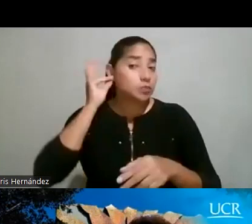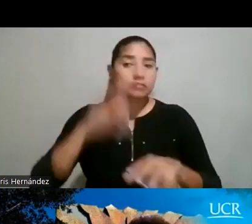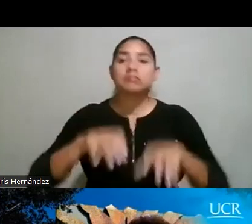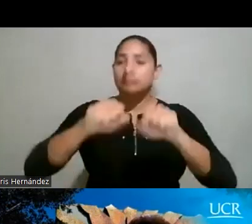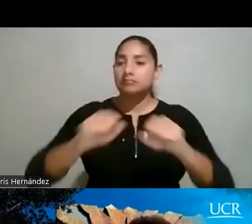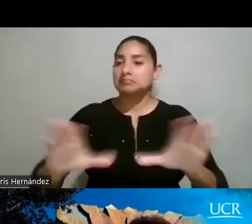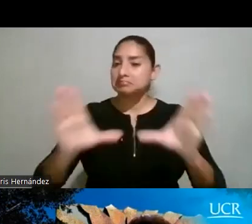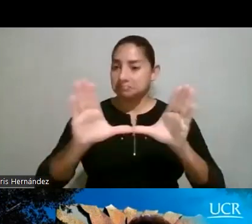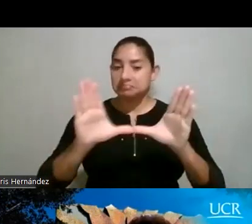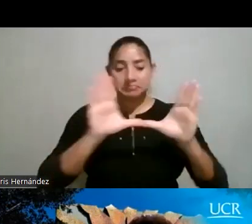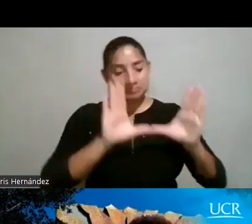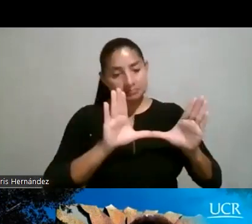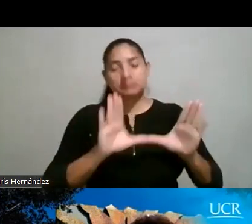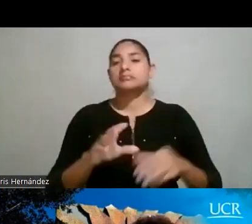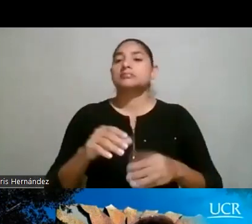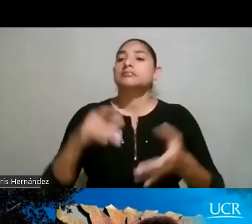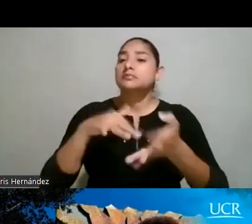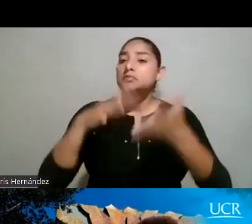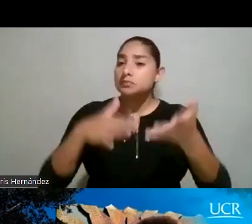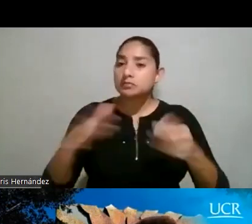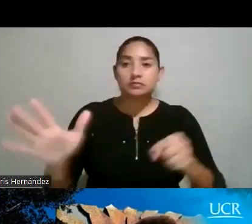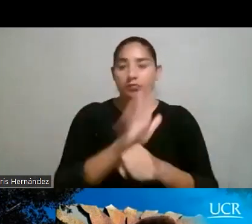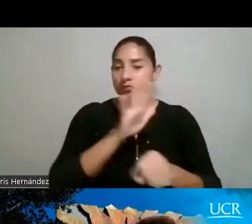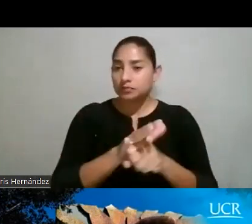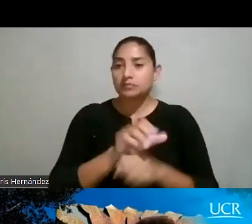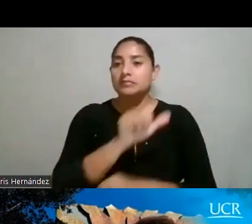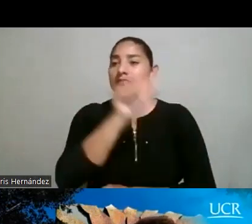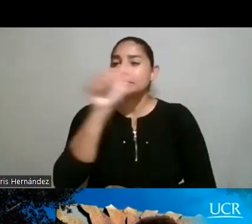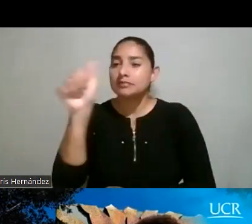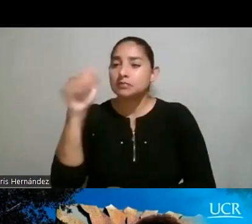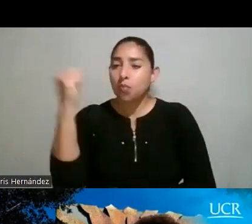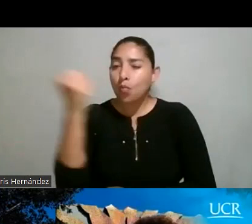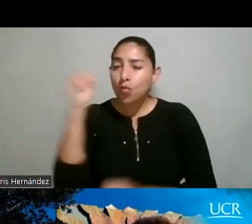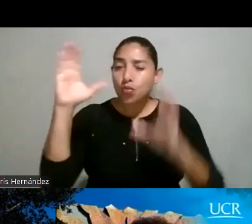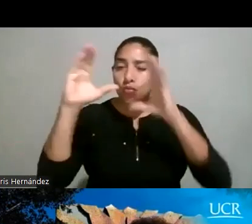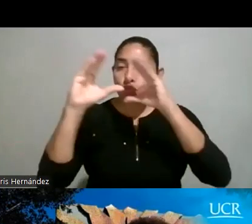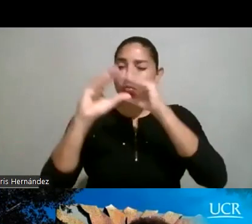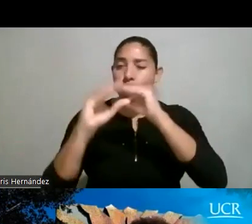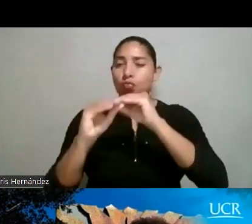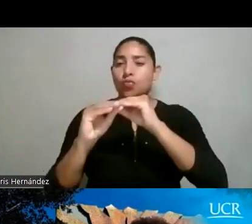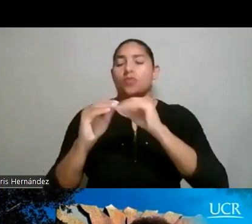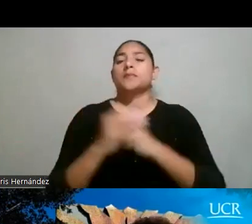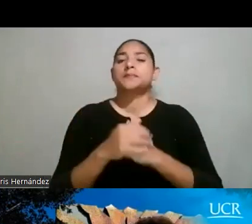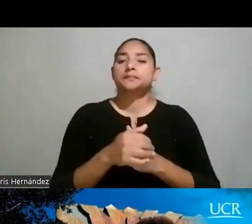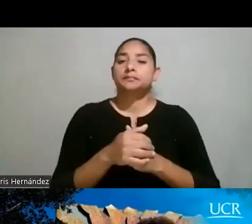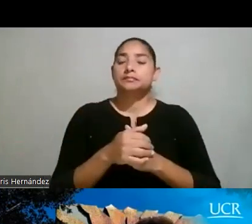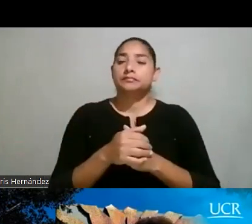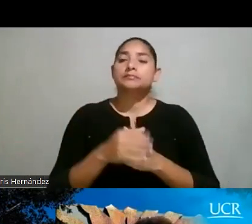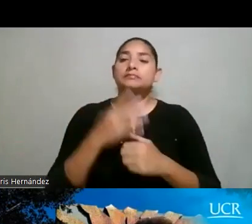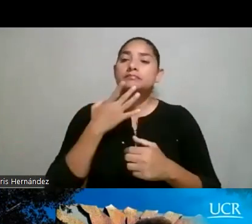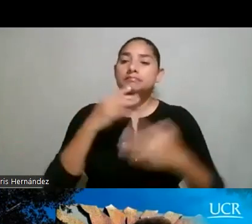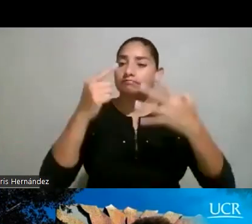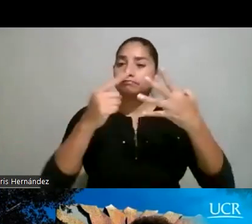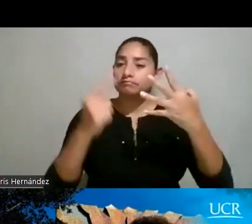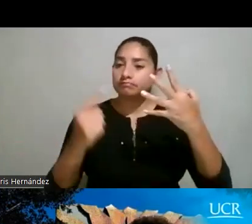la, la cantidad de estudiantes totales es el azul oscuro, ¿verdad? El que está debajo, y ahí vamos viendo cuáles